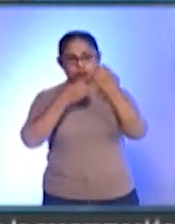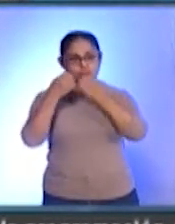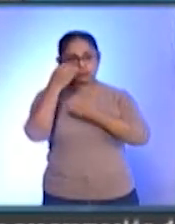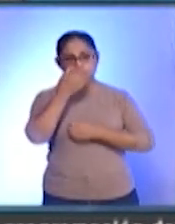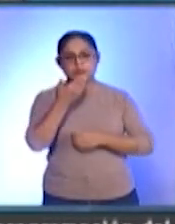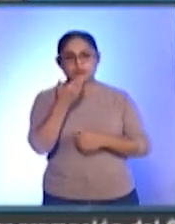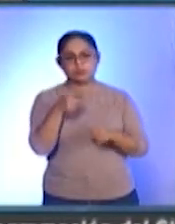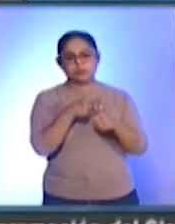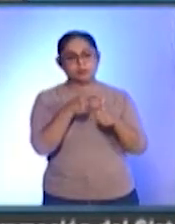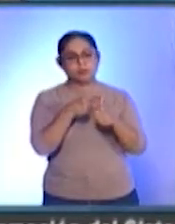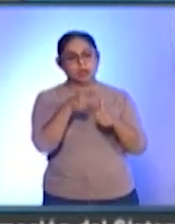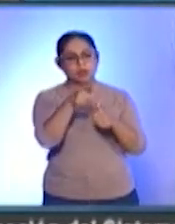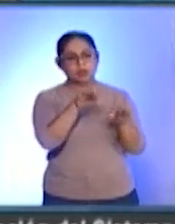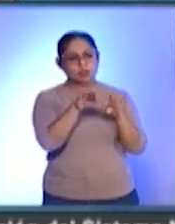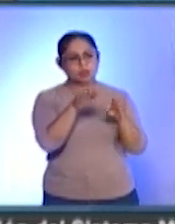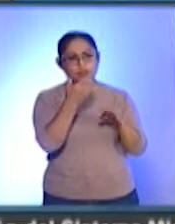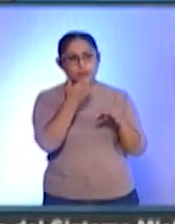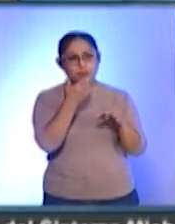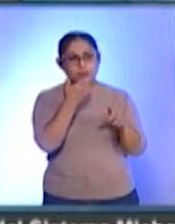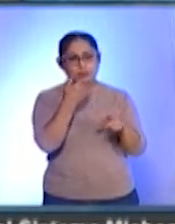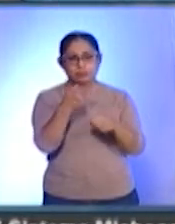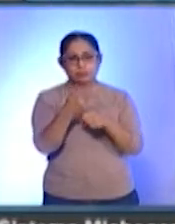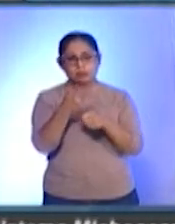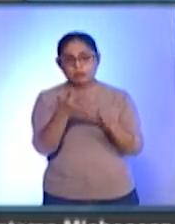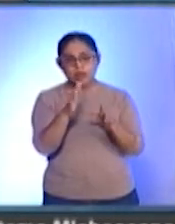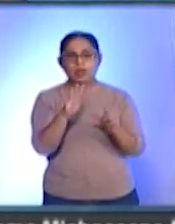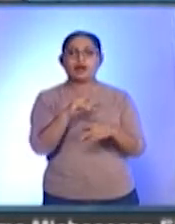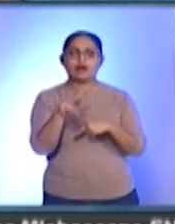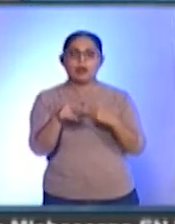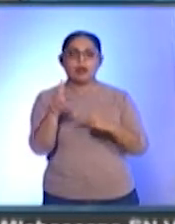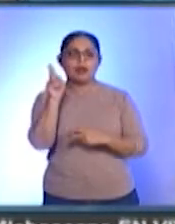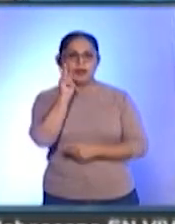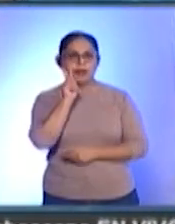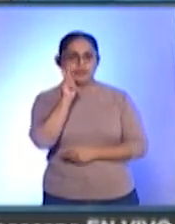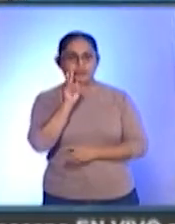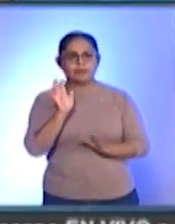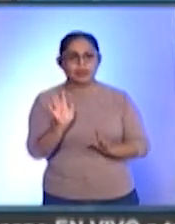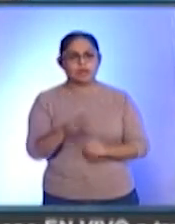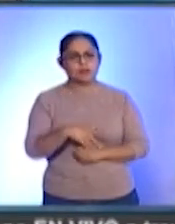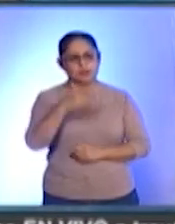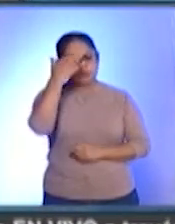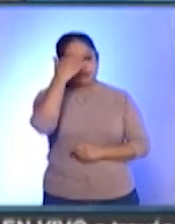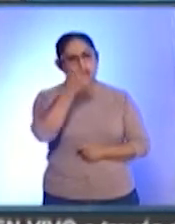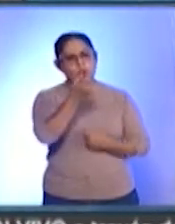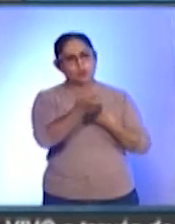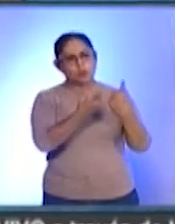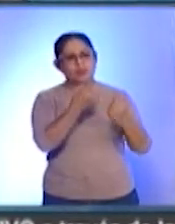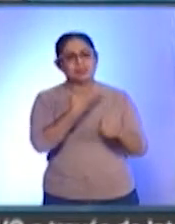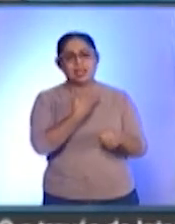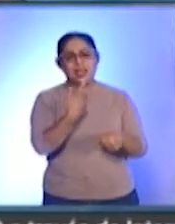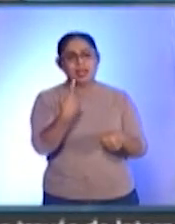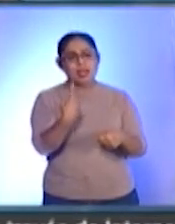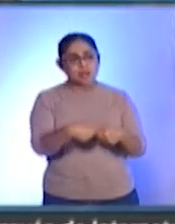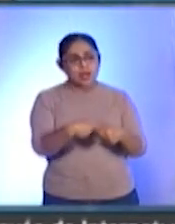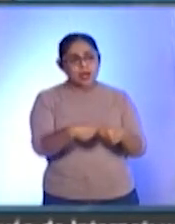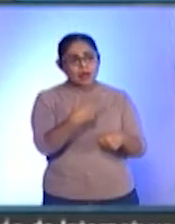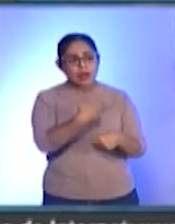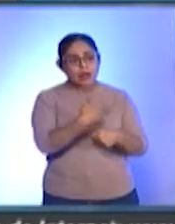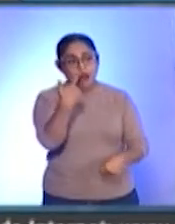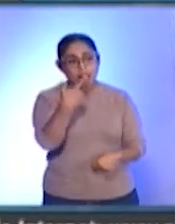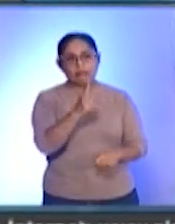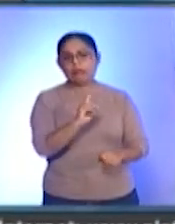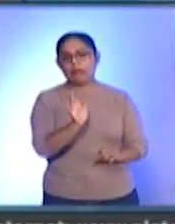trabajadores o de comorbilidad. Sabemos cuántos padecen alguna enfermedad que pueda poner en